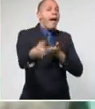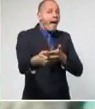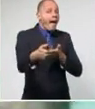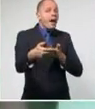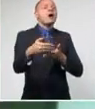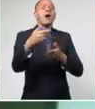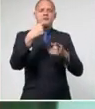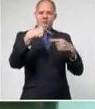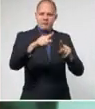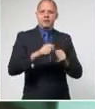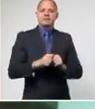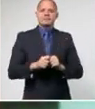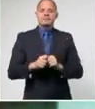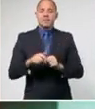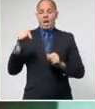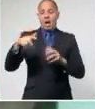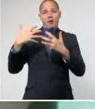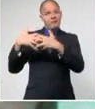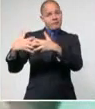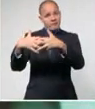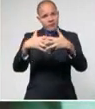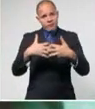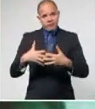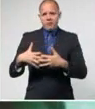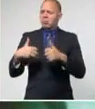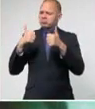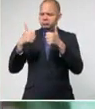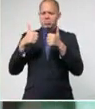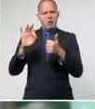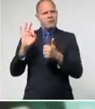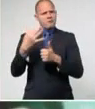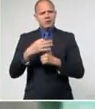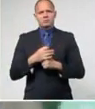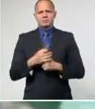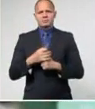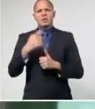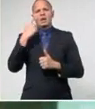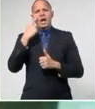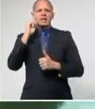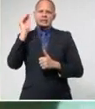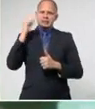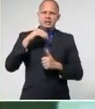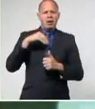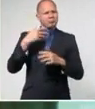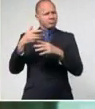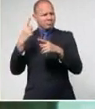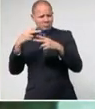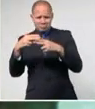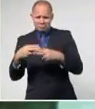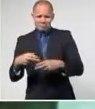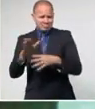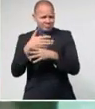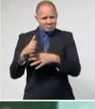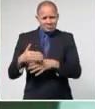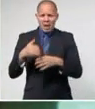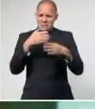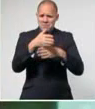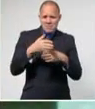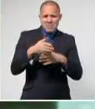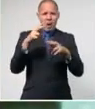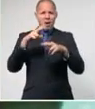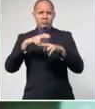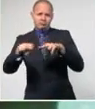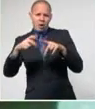principales fábricas del territorio mantienen buenos niveles de producción, entre ellas Asinó, Meduna, Duralmé, Muebles, Ludema, Melisa.